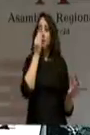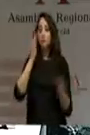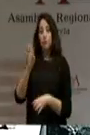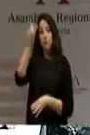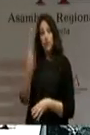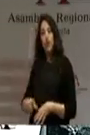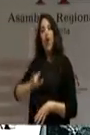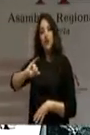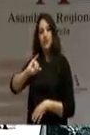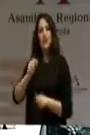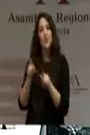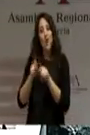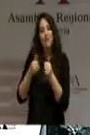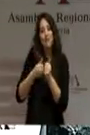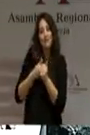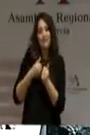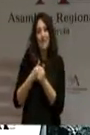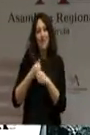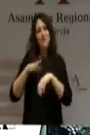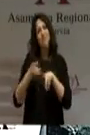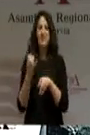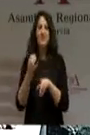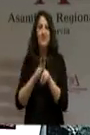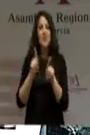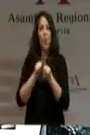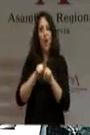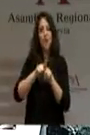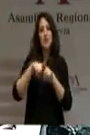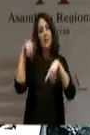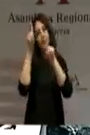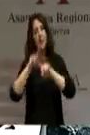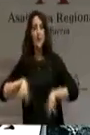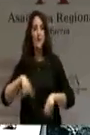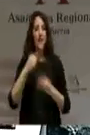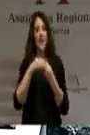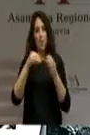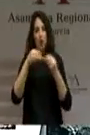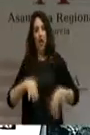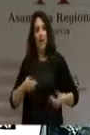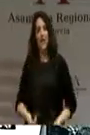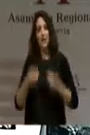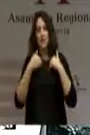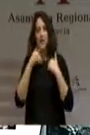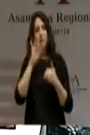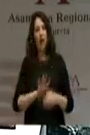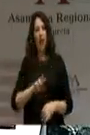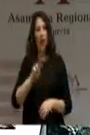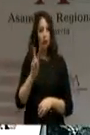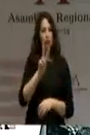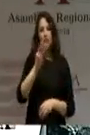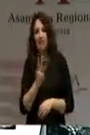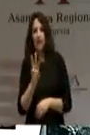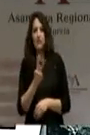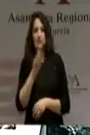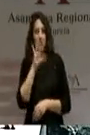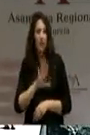un delfín. Para cubrir apariencia democrática pareció contar con una alternativa o un trío. Pero cuando uno se